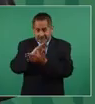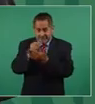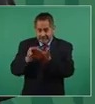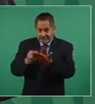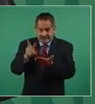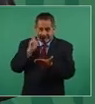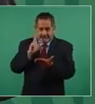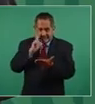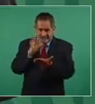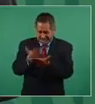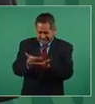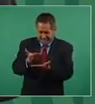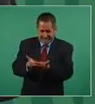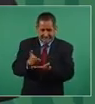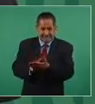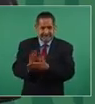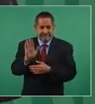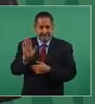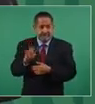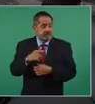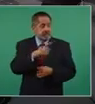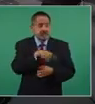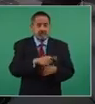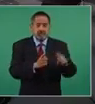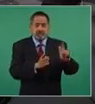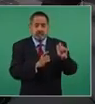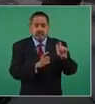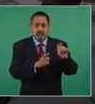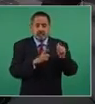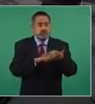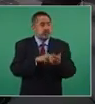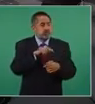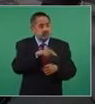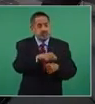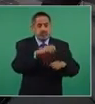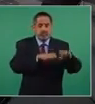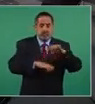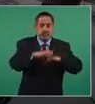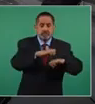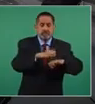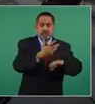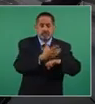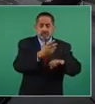de cómo cobran en la Embajada de Estados Unidos